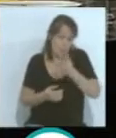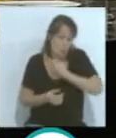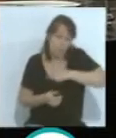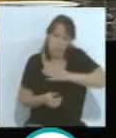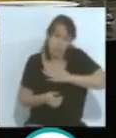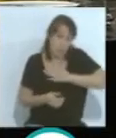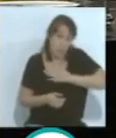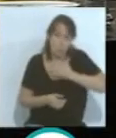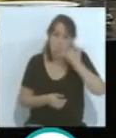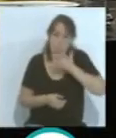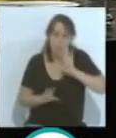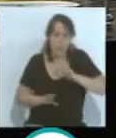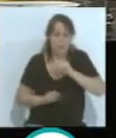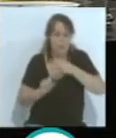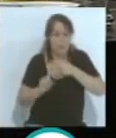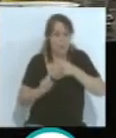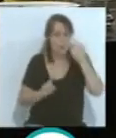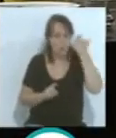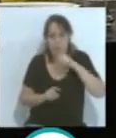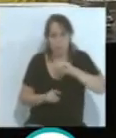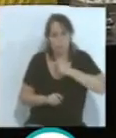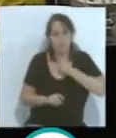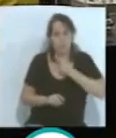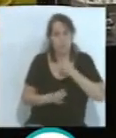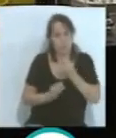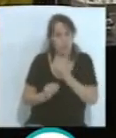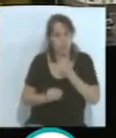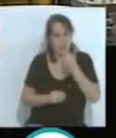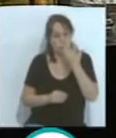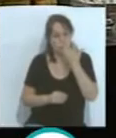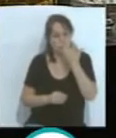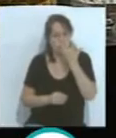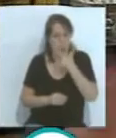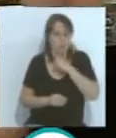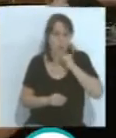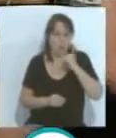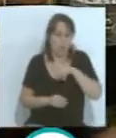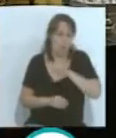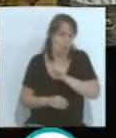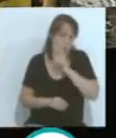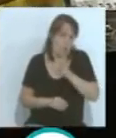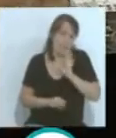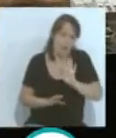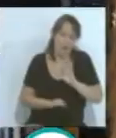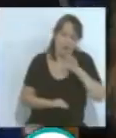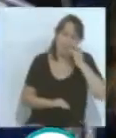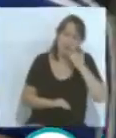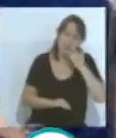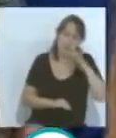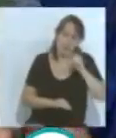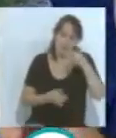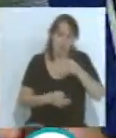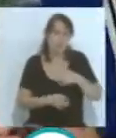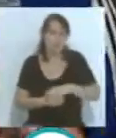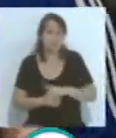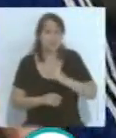color, pero es muy original, esta segunda equipación me gusta mucho la de color azul, y por eso la he comprado, pero vamos, también he comprado la amarilla seguramente. O la segunda